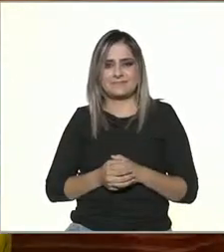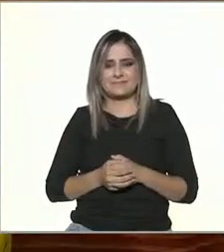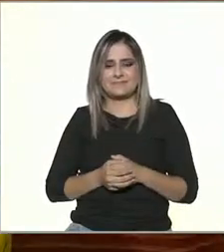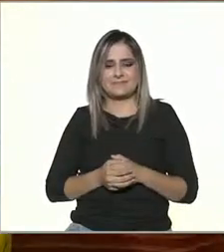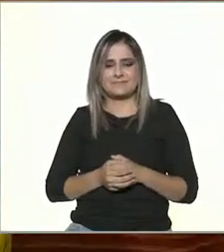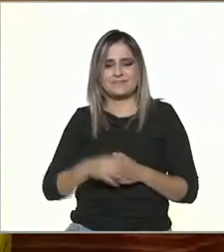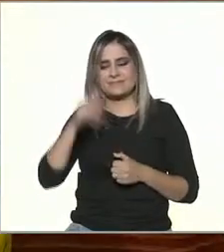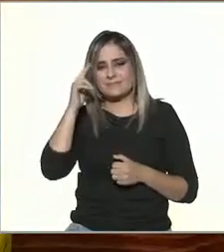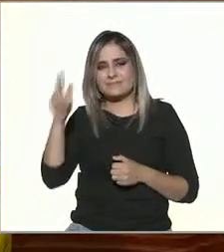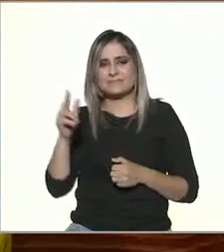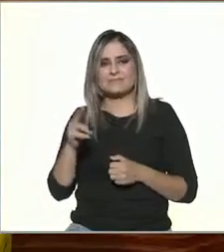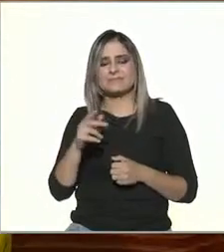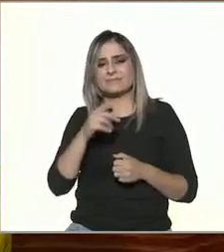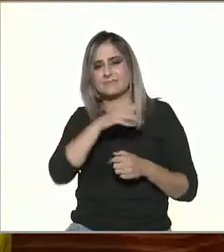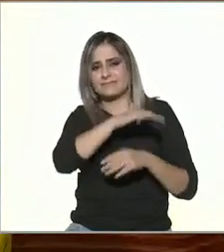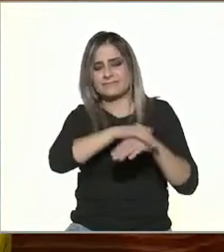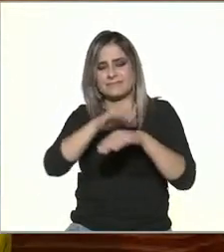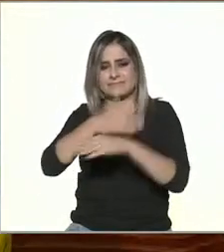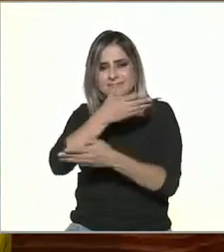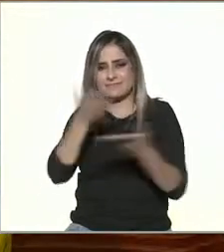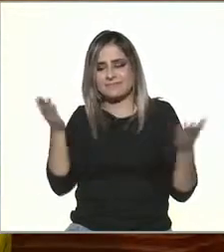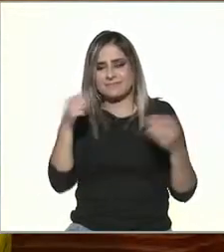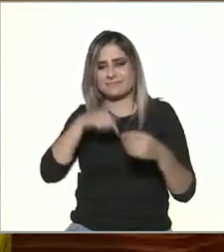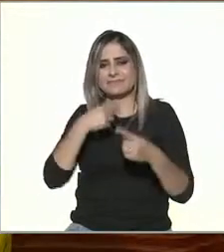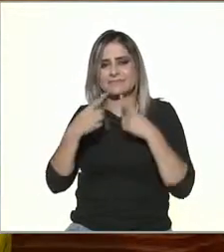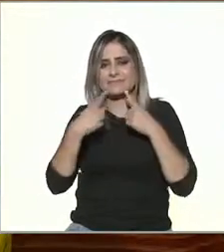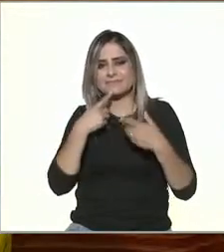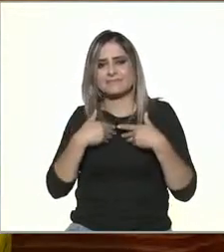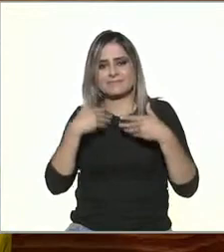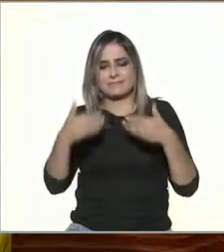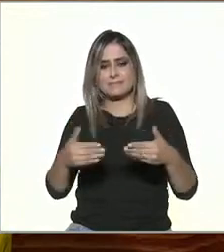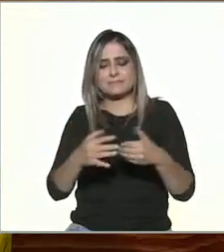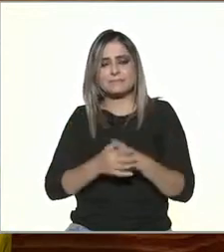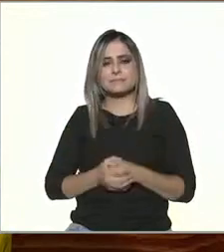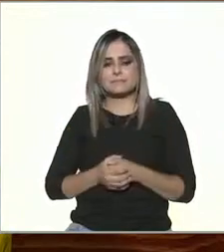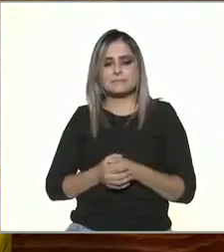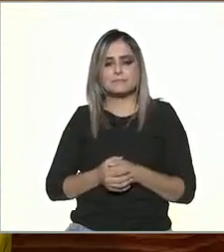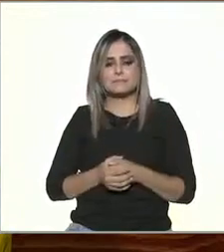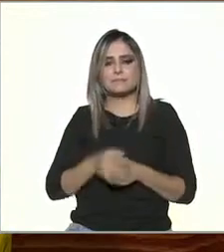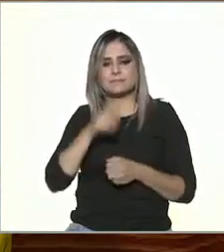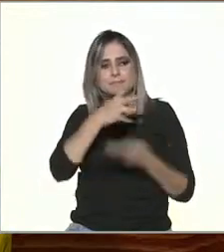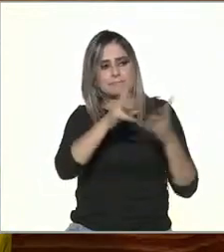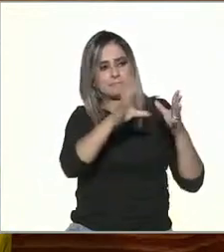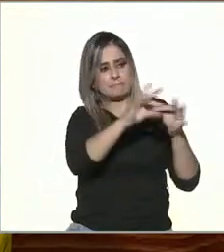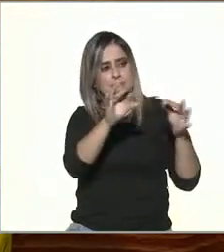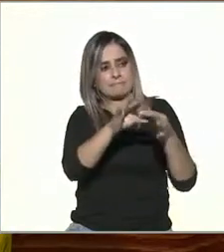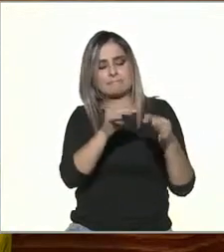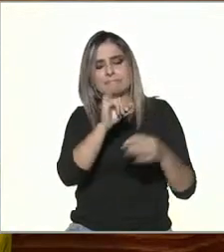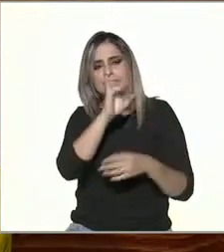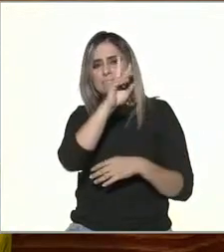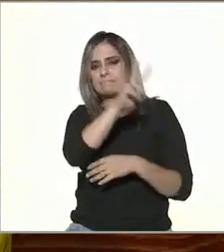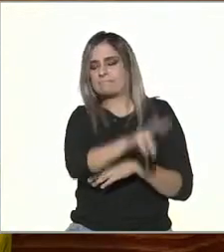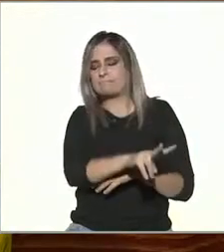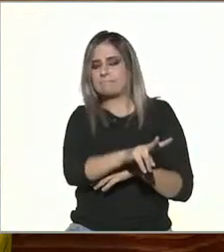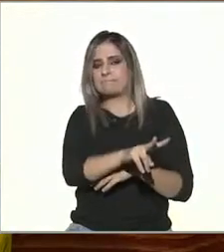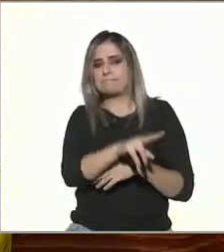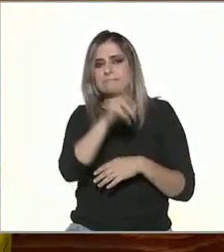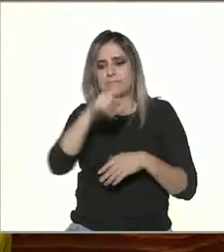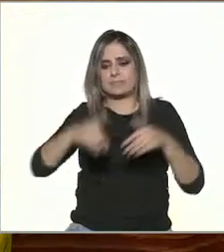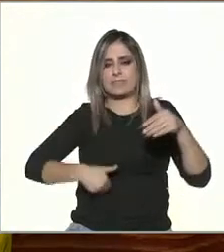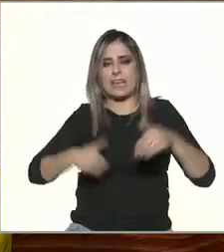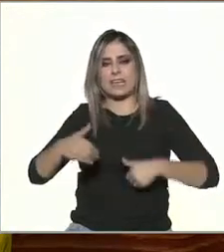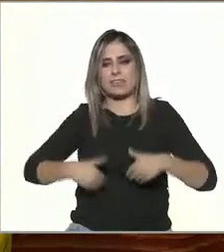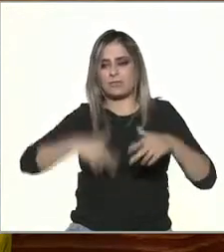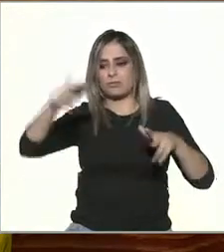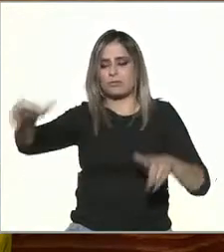qué tal Lupita Roseli amigos y amigas de diálogos en confianza bueno escuchando el panel es imposible dejar de mencionar el teatriming